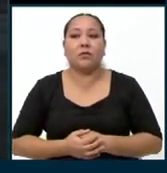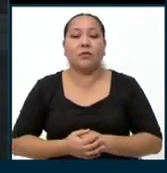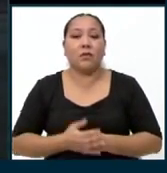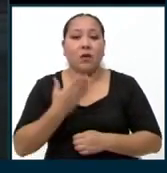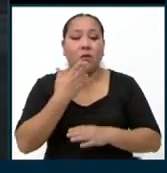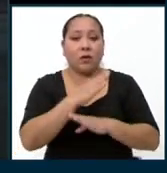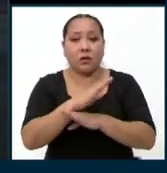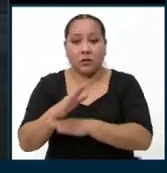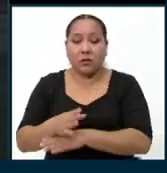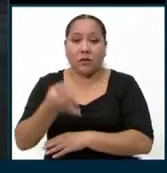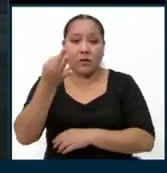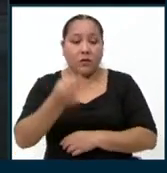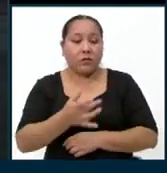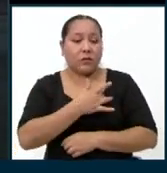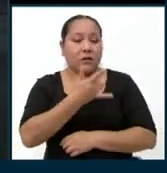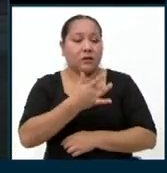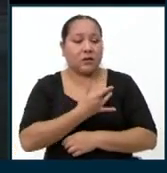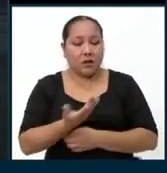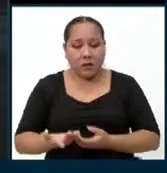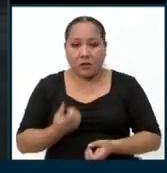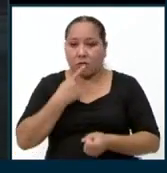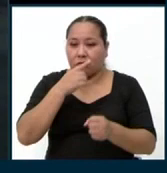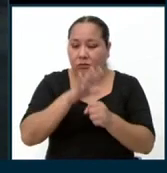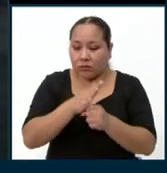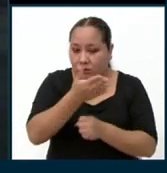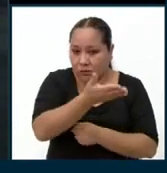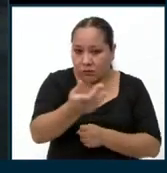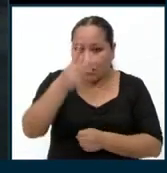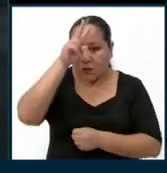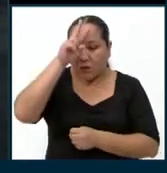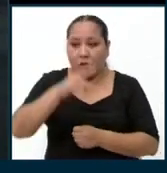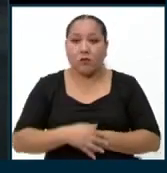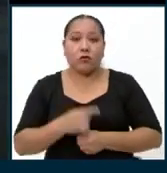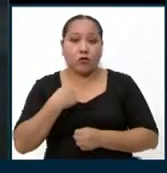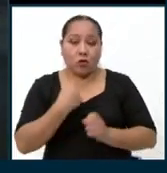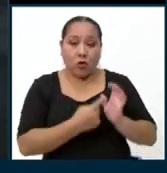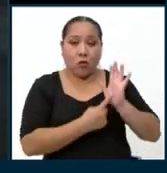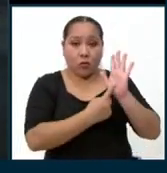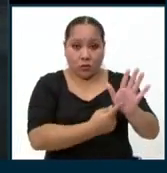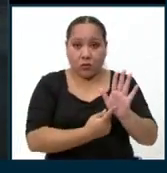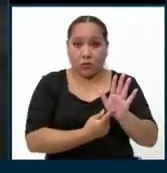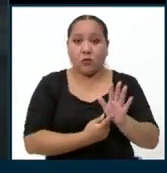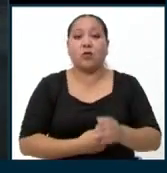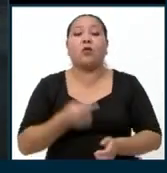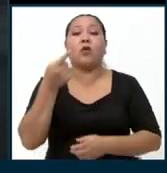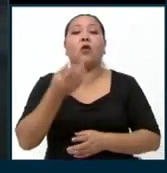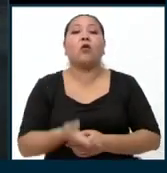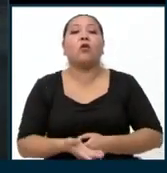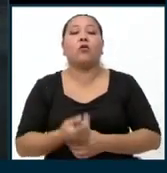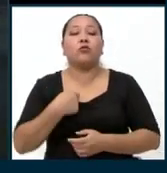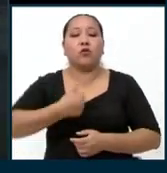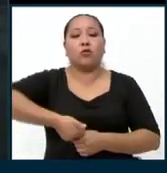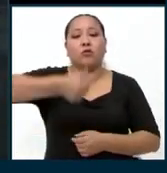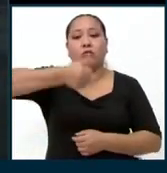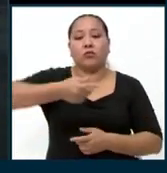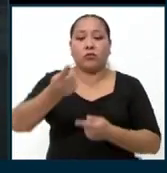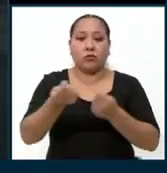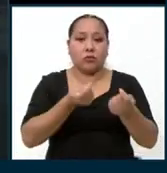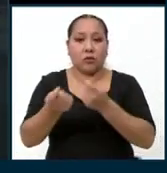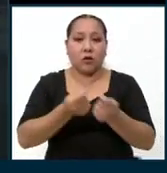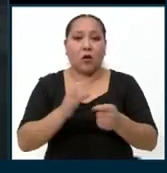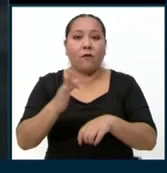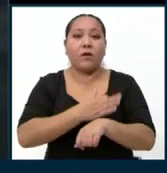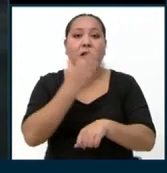Buenas tardes, de verdad. Yo me siento comprometida con el Perú. Lo demostré con los judiciales del Perú cuando fui dirigente nacional de una de las